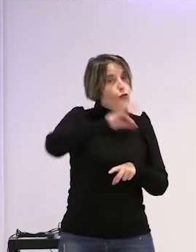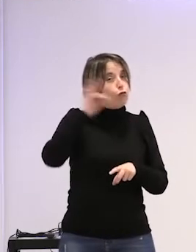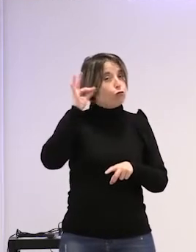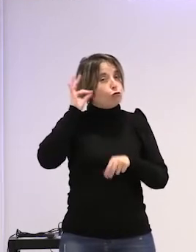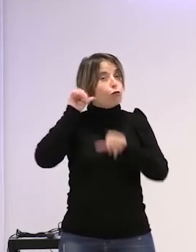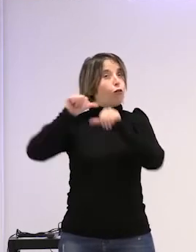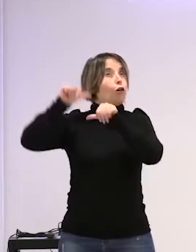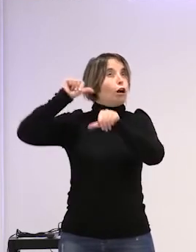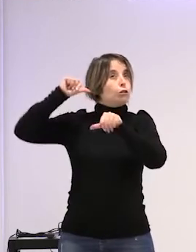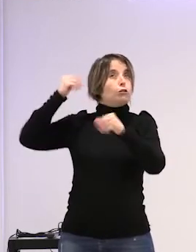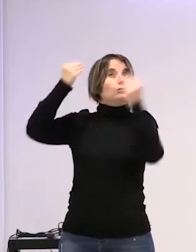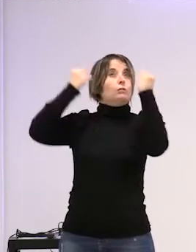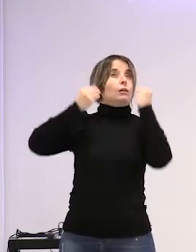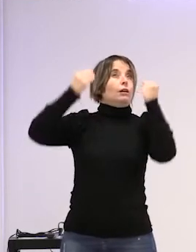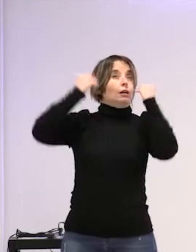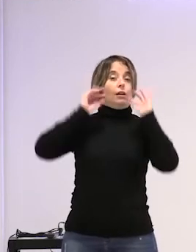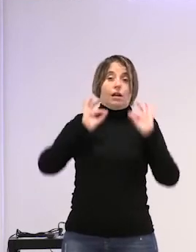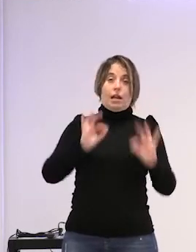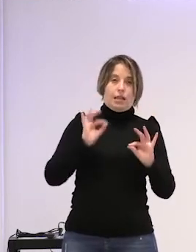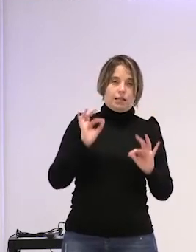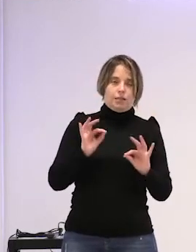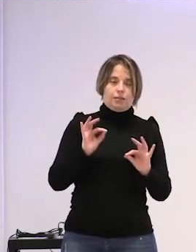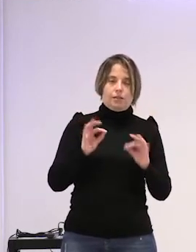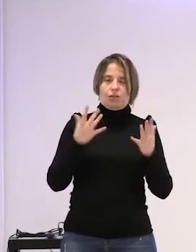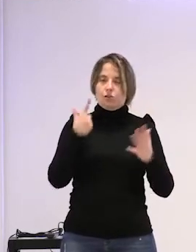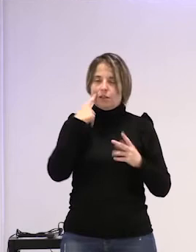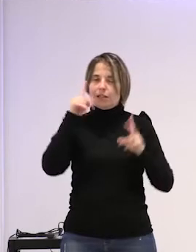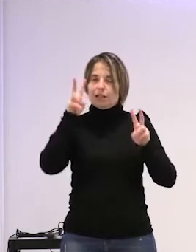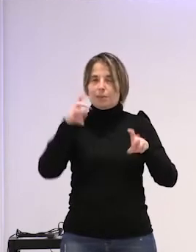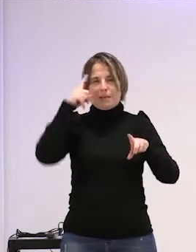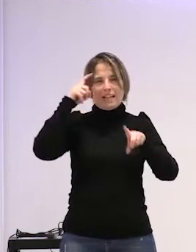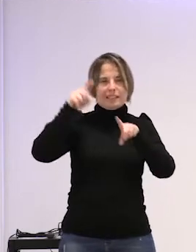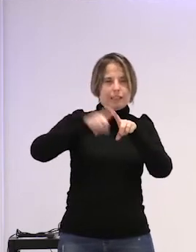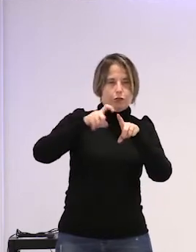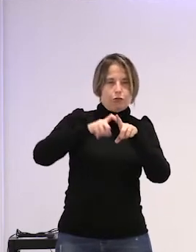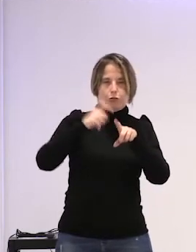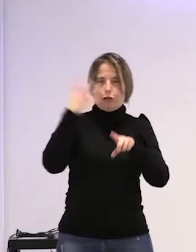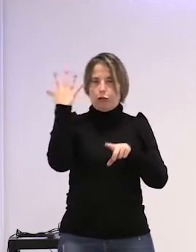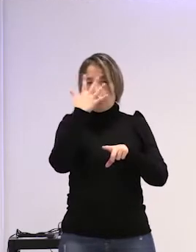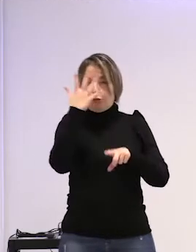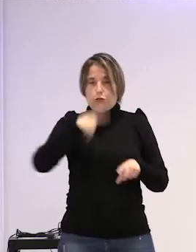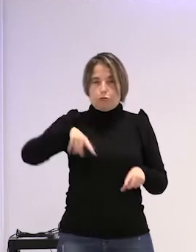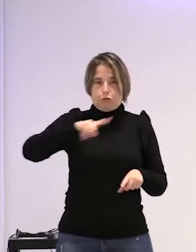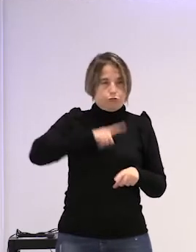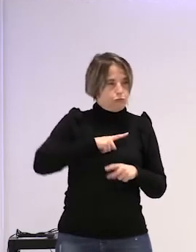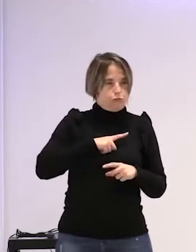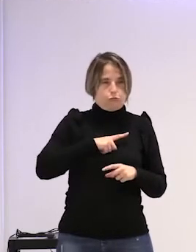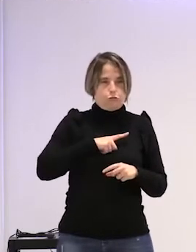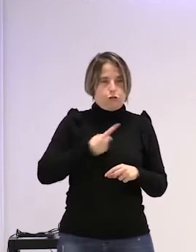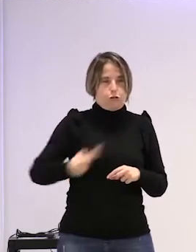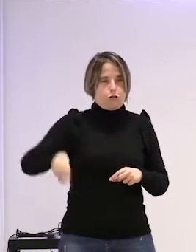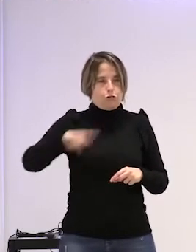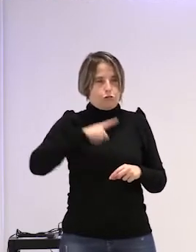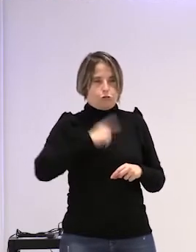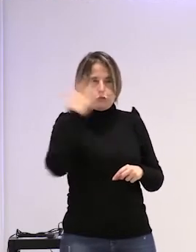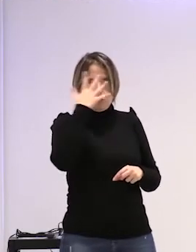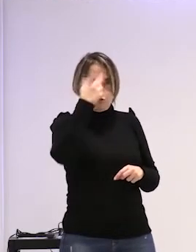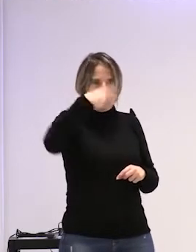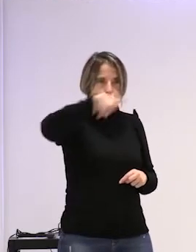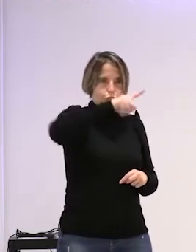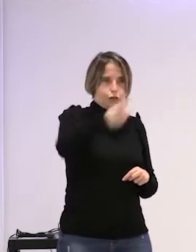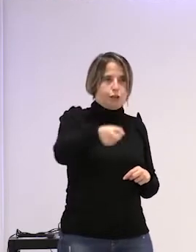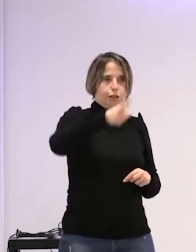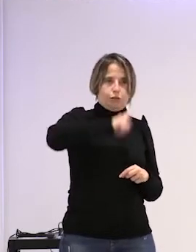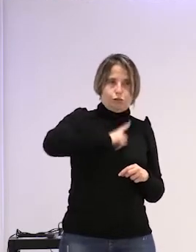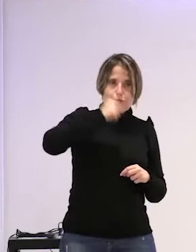generaciones por lo tanto hay que desconfiar hasta cierto punto de nosotras mismas nosotras de nosotras y ustedes de